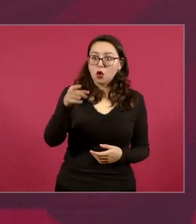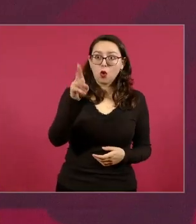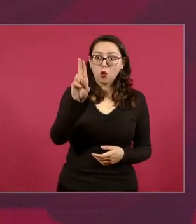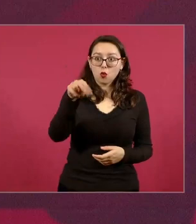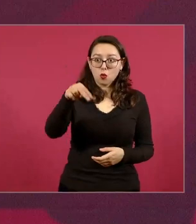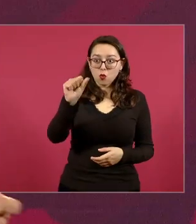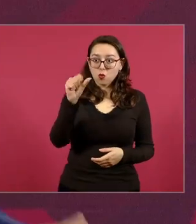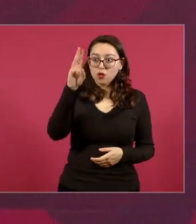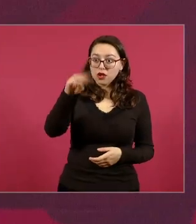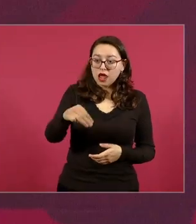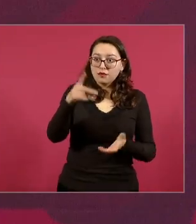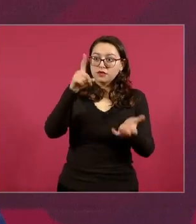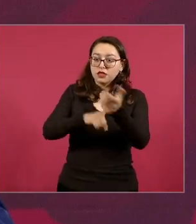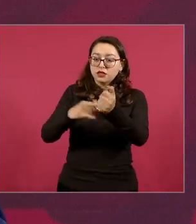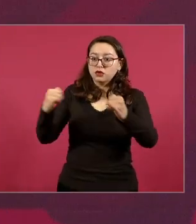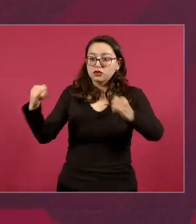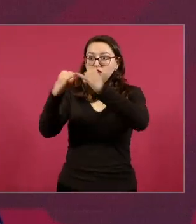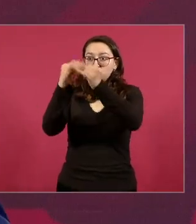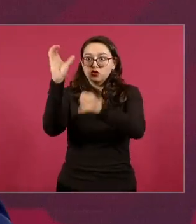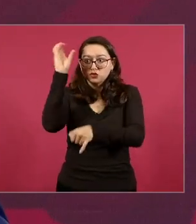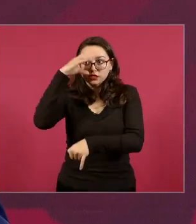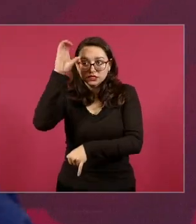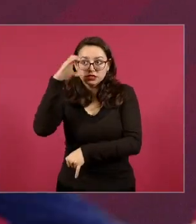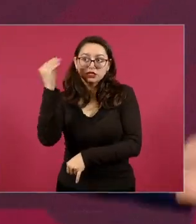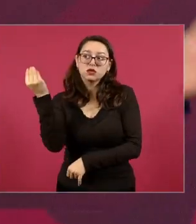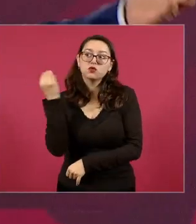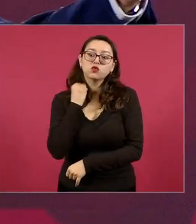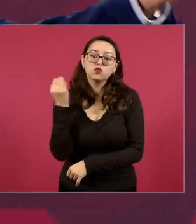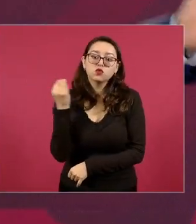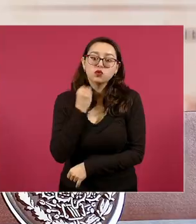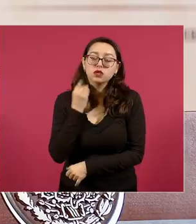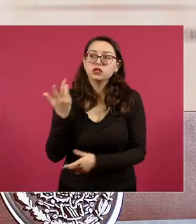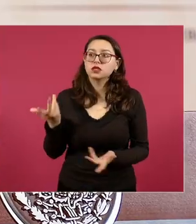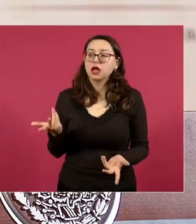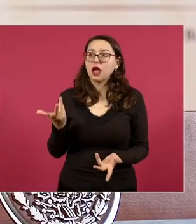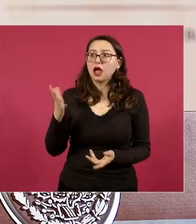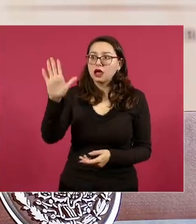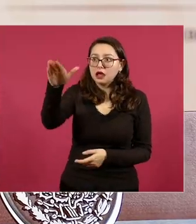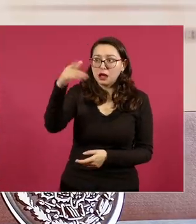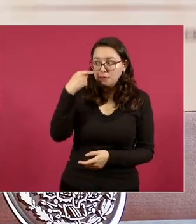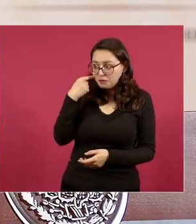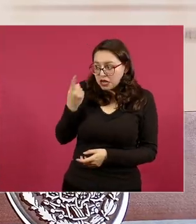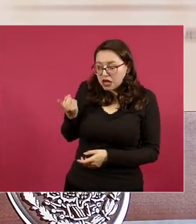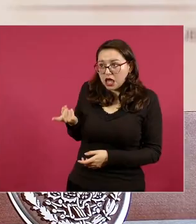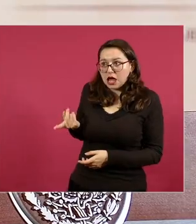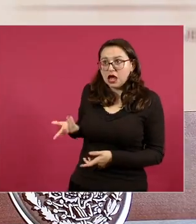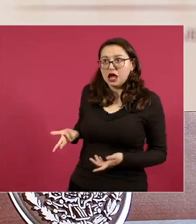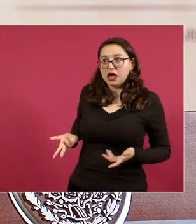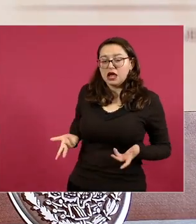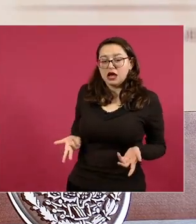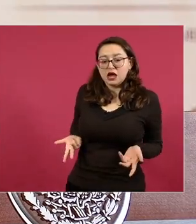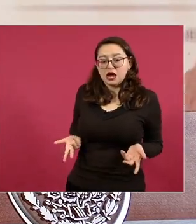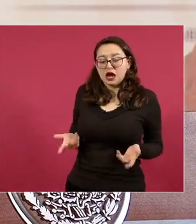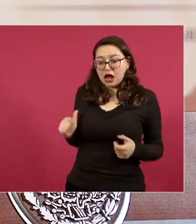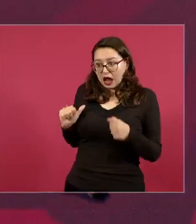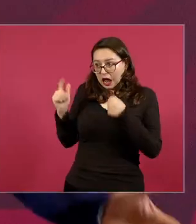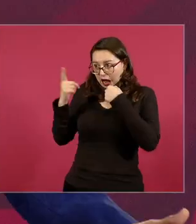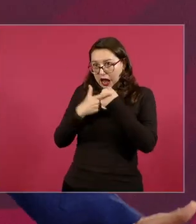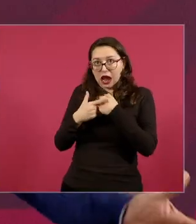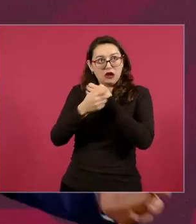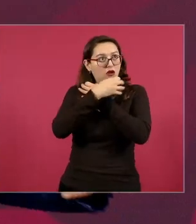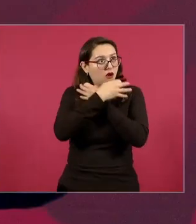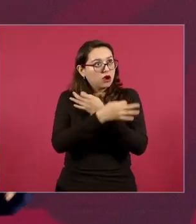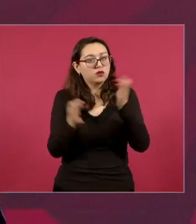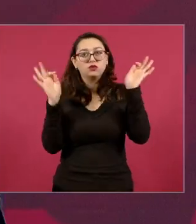Jurídicas de la UNAM llamar a una rueda de prensa y denunciar a todo